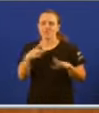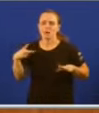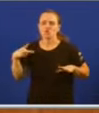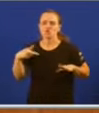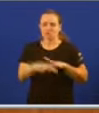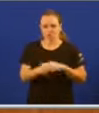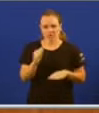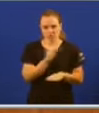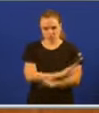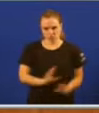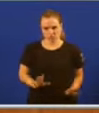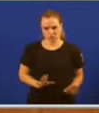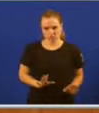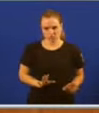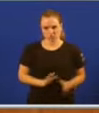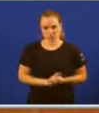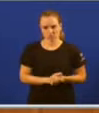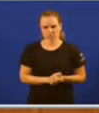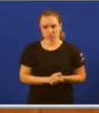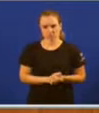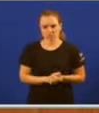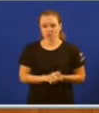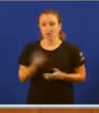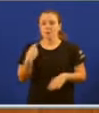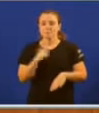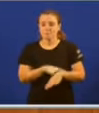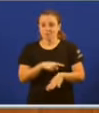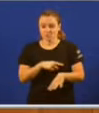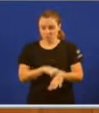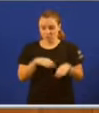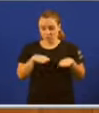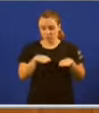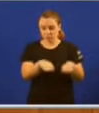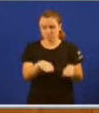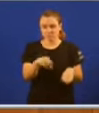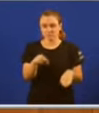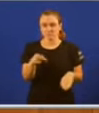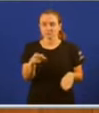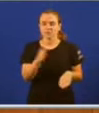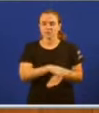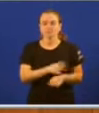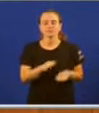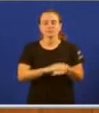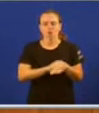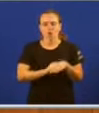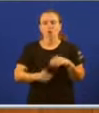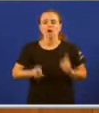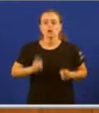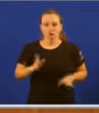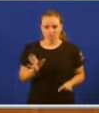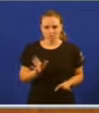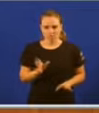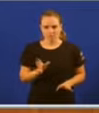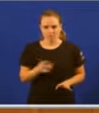deste século. Ao mesmo tempo, insisto, en que Cataluña, perdón, Euskadi consigue